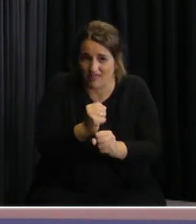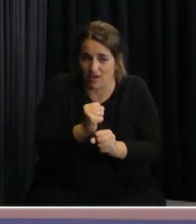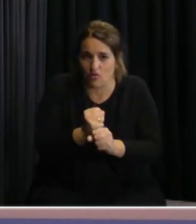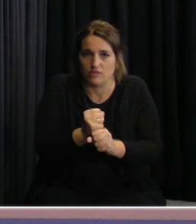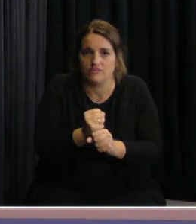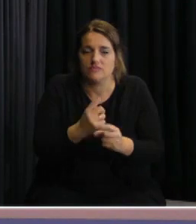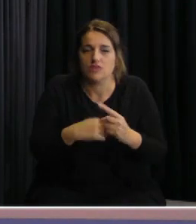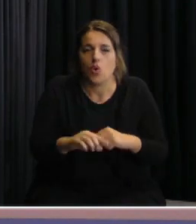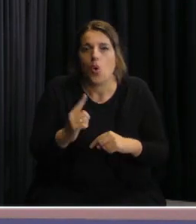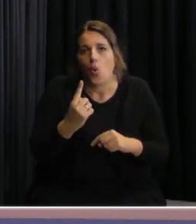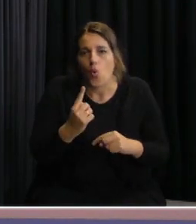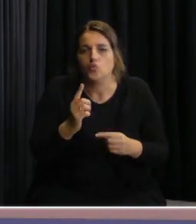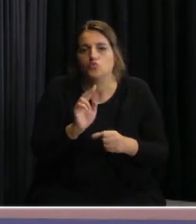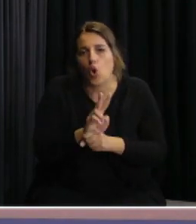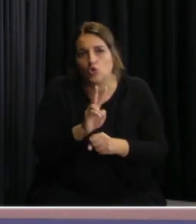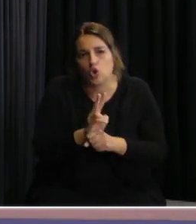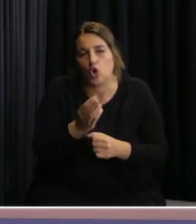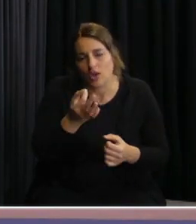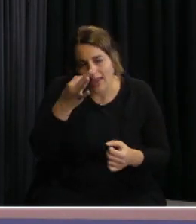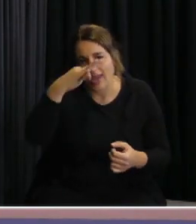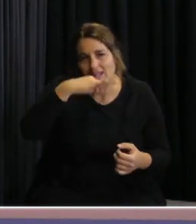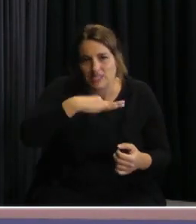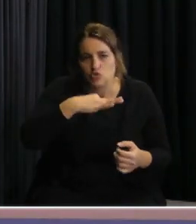un testeado y sopado